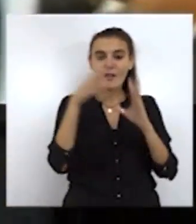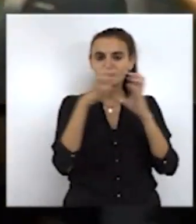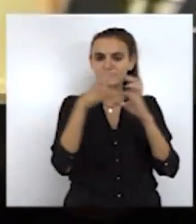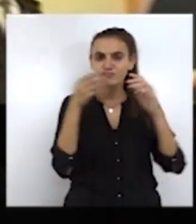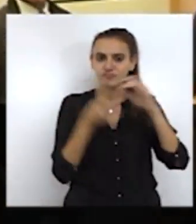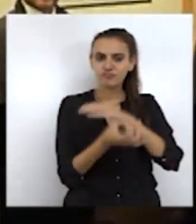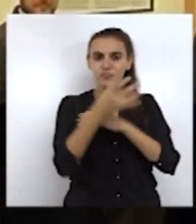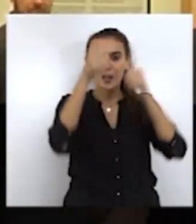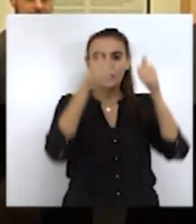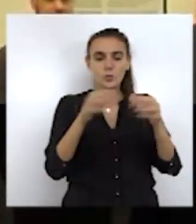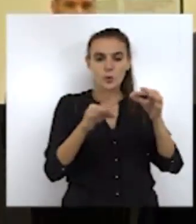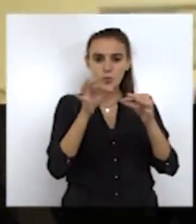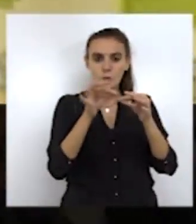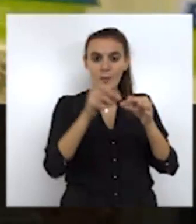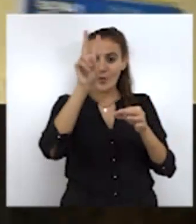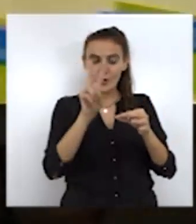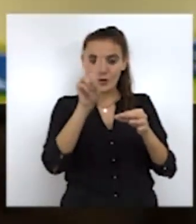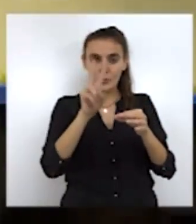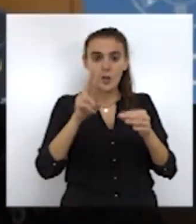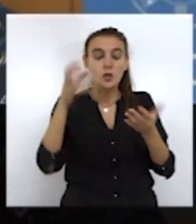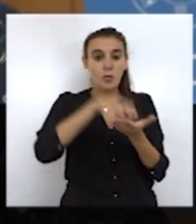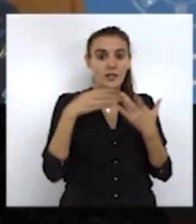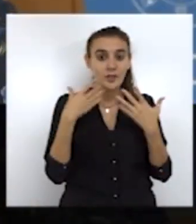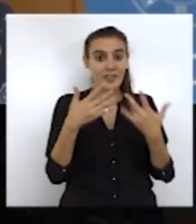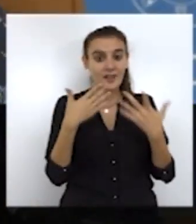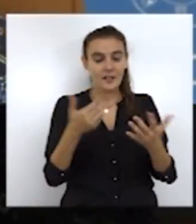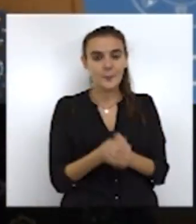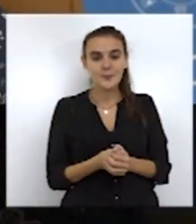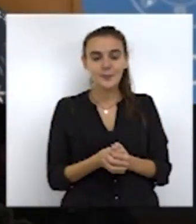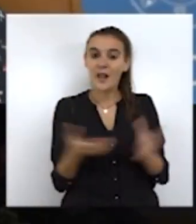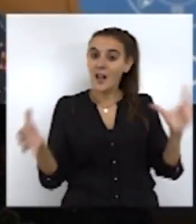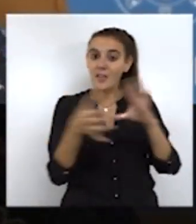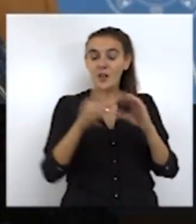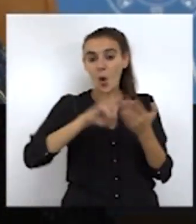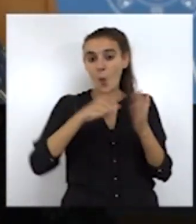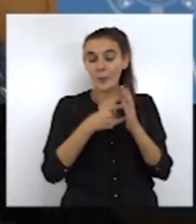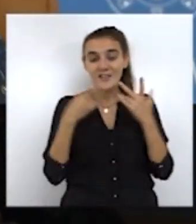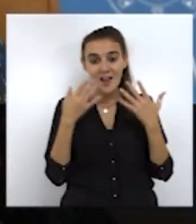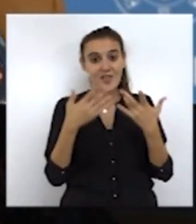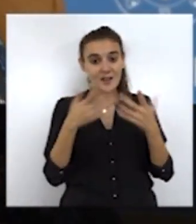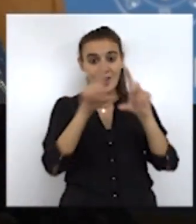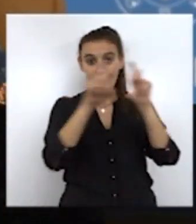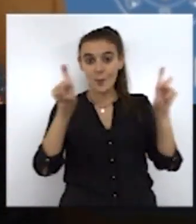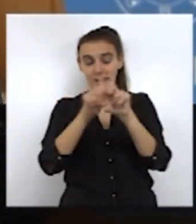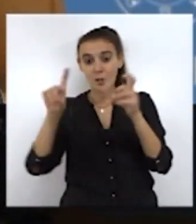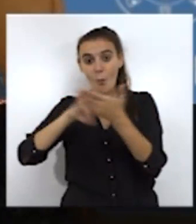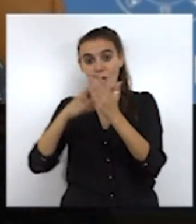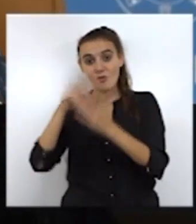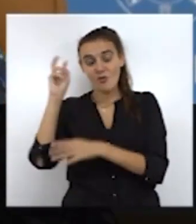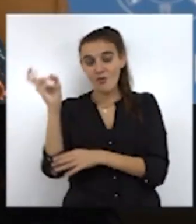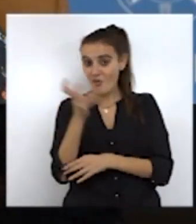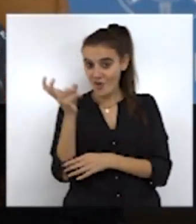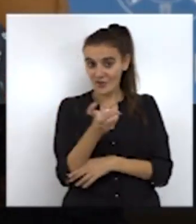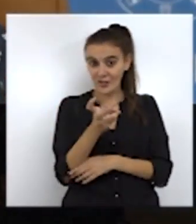ofrecer dos titulaciones de grado superior y de un centro de aceleración. Se puede conectar este proyecto de aceleración de empresas con otros proyectos